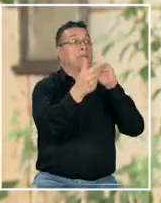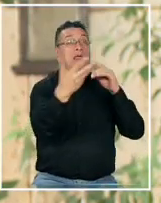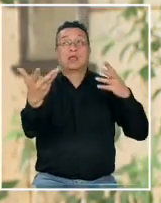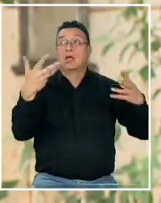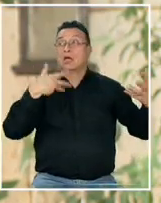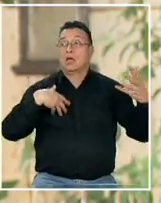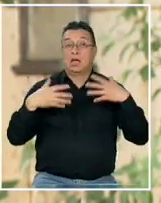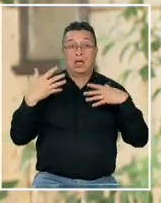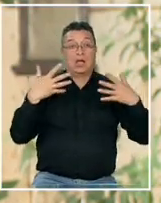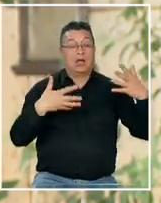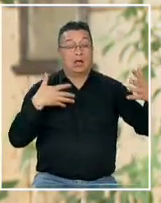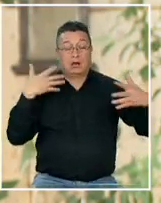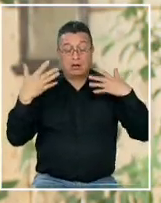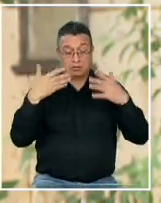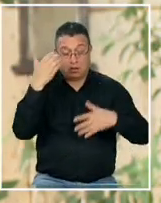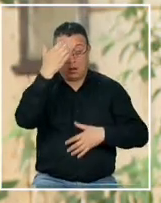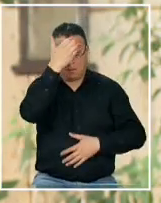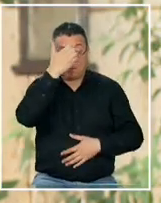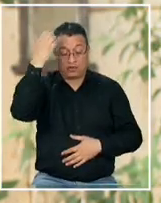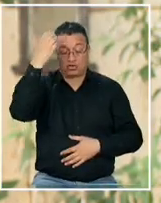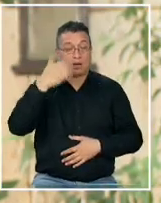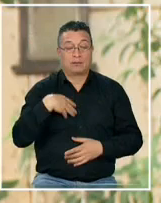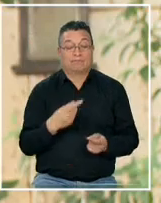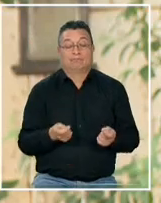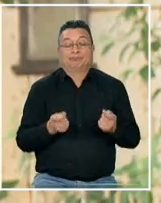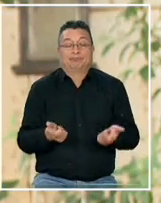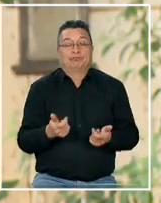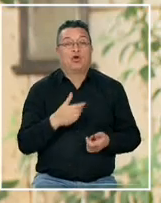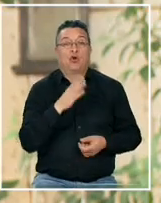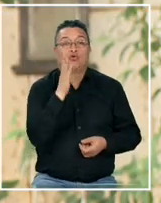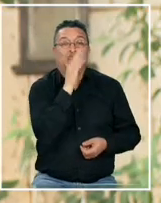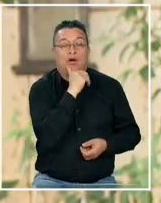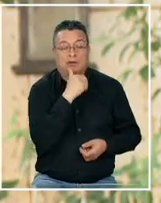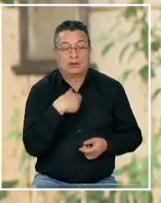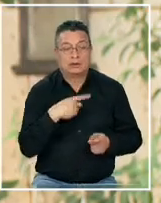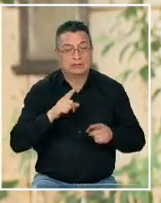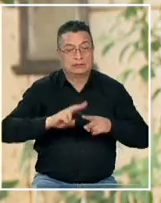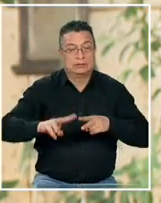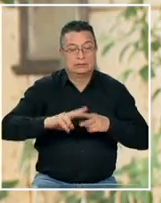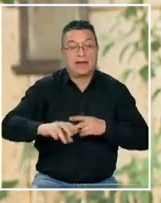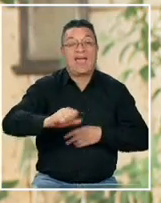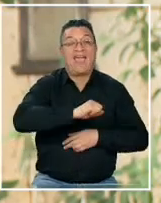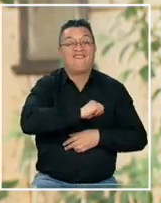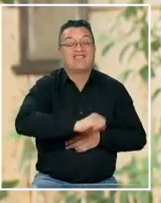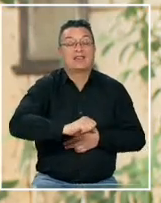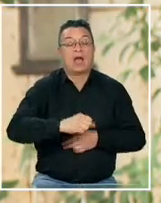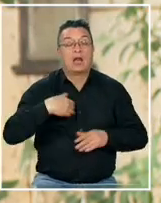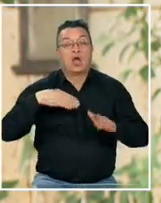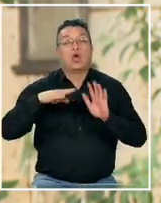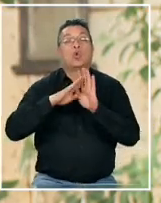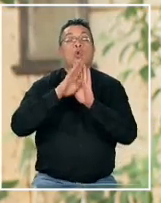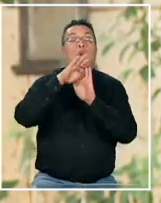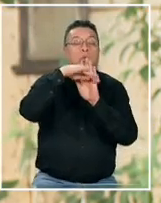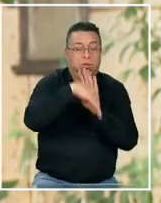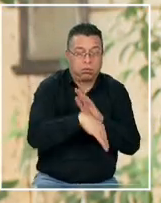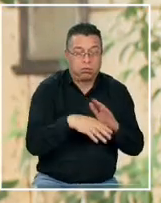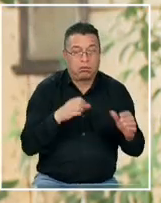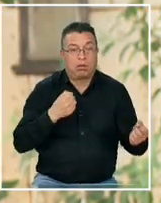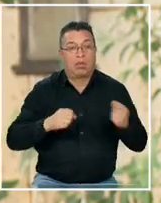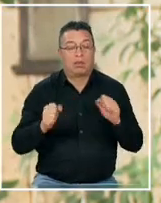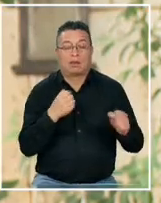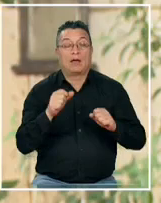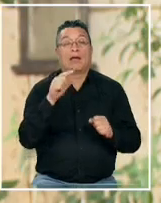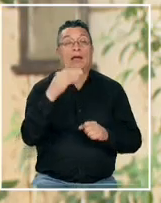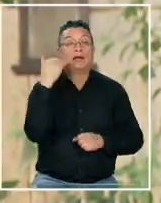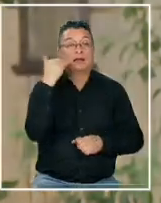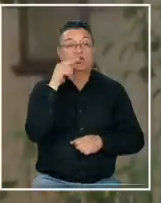causó y que en el fondo el profesional a cargo no fue capaz en el fondo de atenuar y sobrellevar para evitar que ese estímulo pudiera detonar en una conducta defensiva